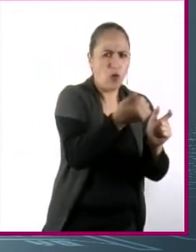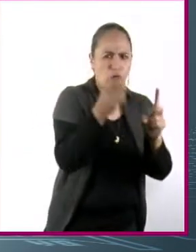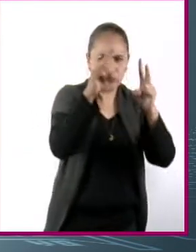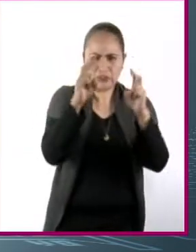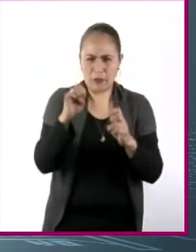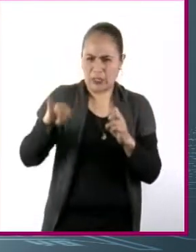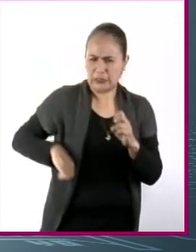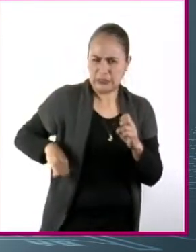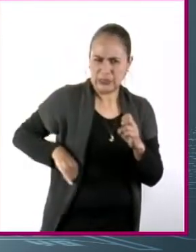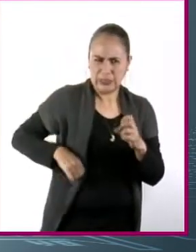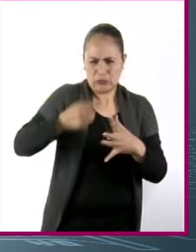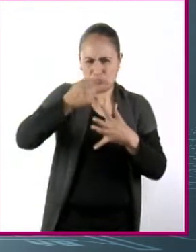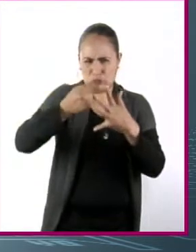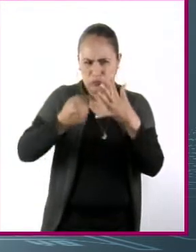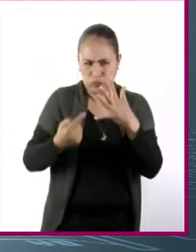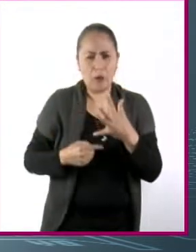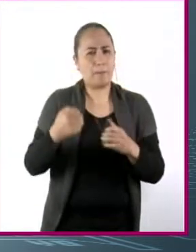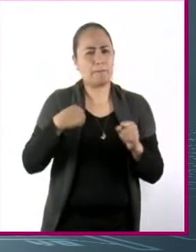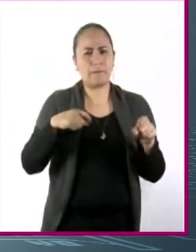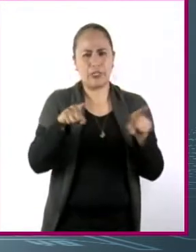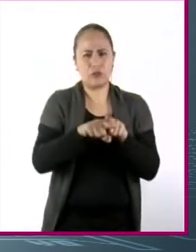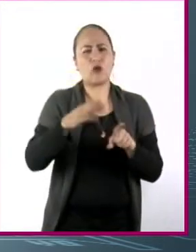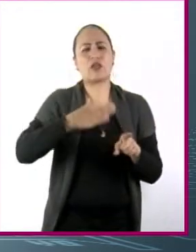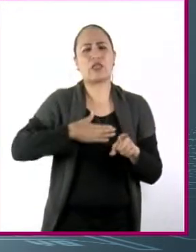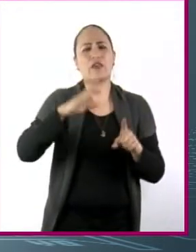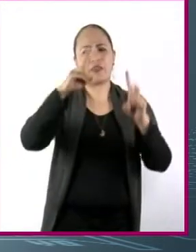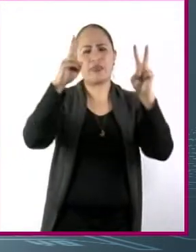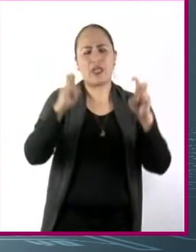sobre todo en el tema en el que yo me involucro, que es cambio climático.